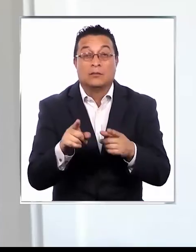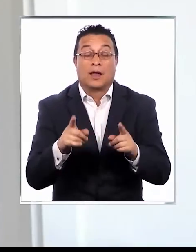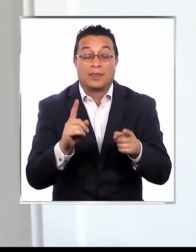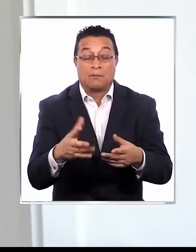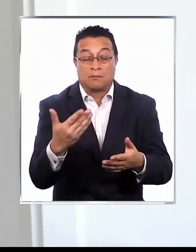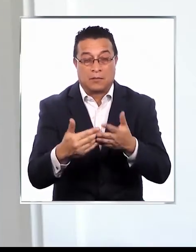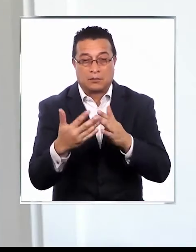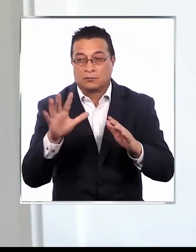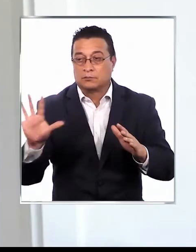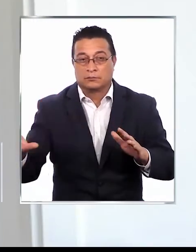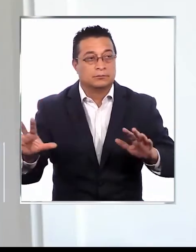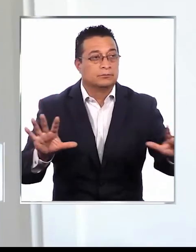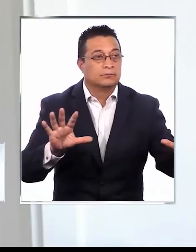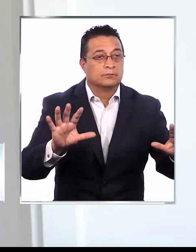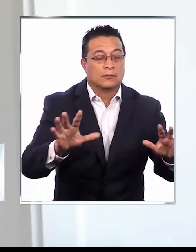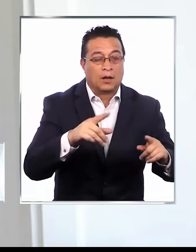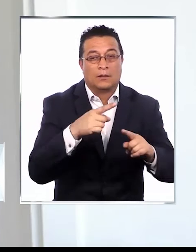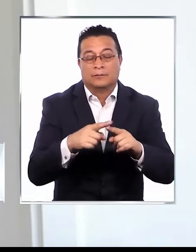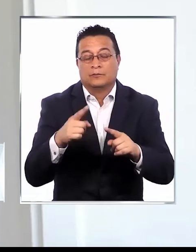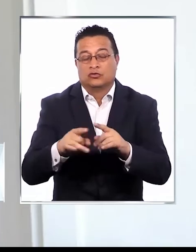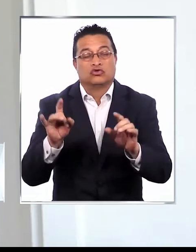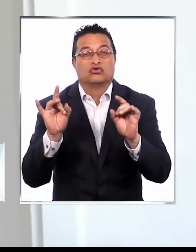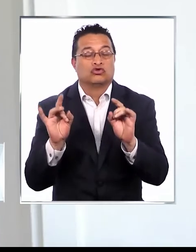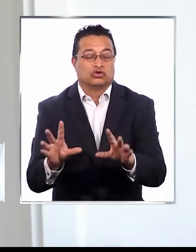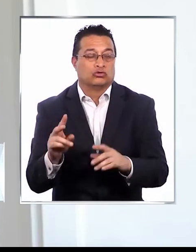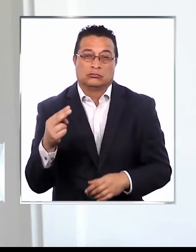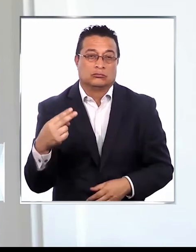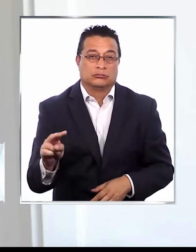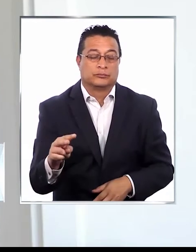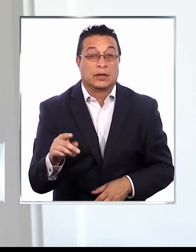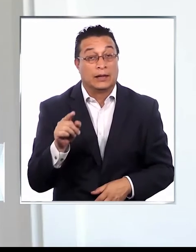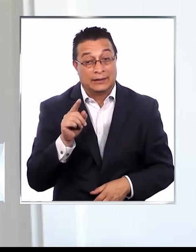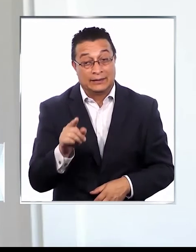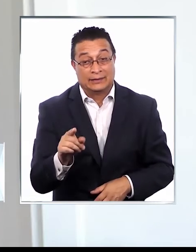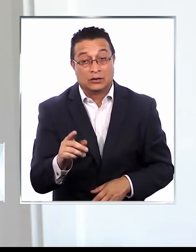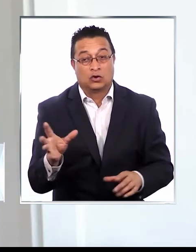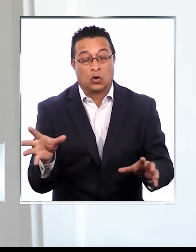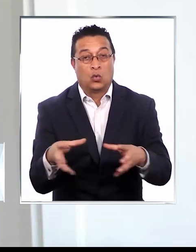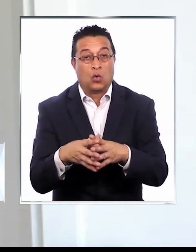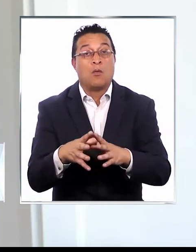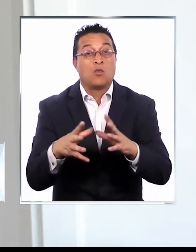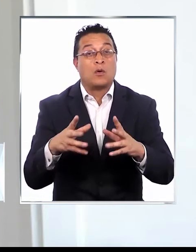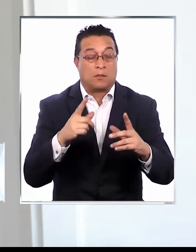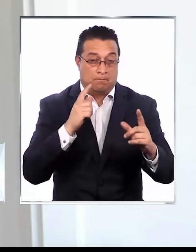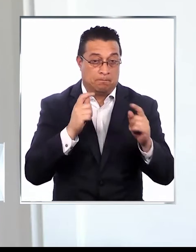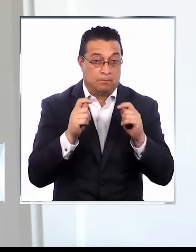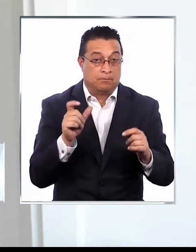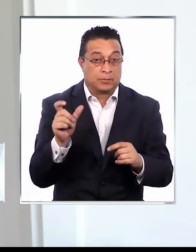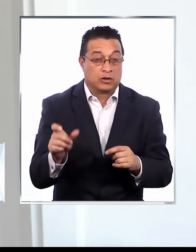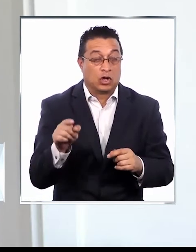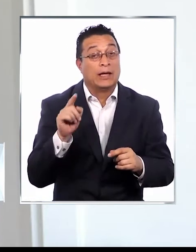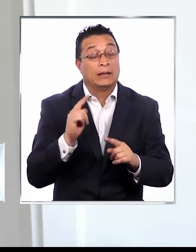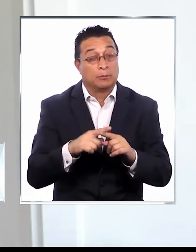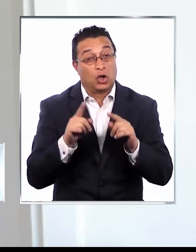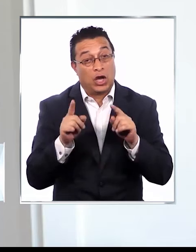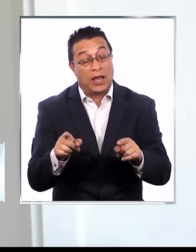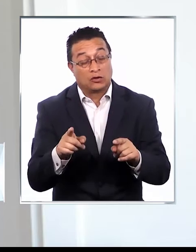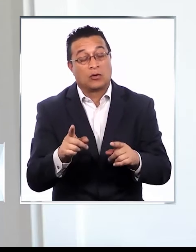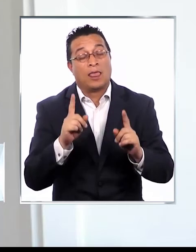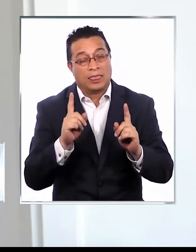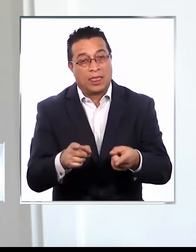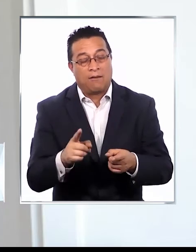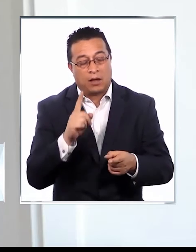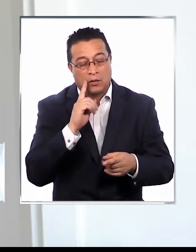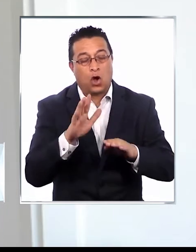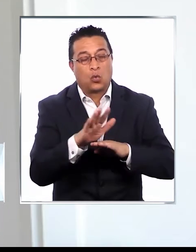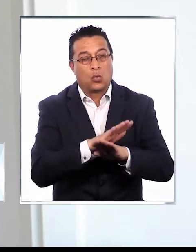así que van tocando las paredes, van tocando los distintos objetos, así que son un grupo de alto riesgo y, por lo tanto, hay